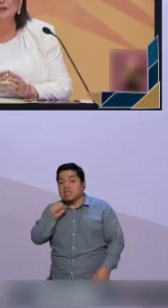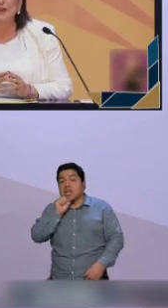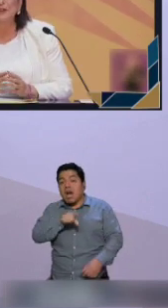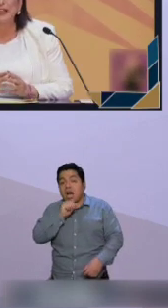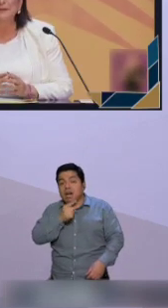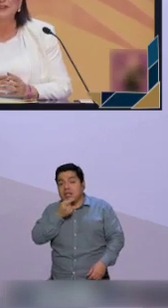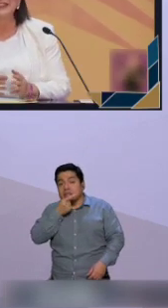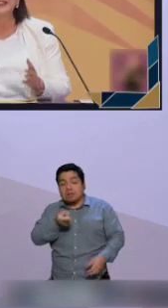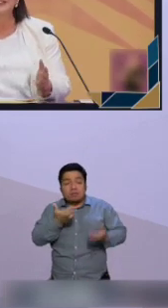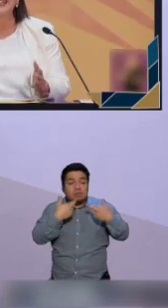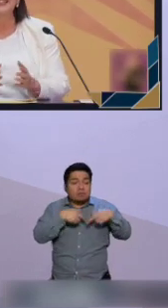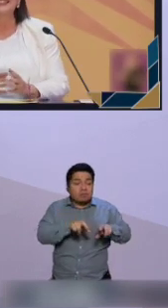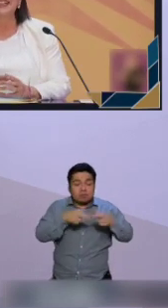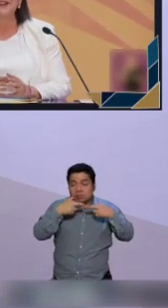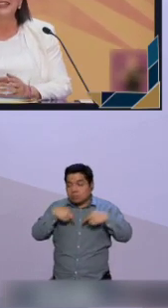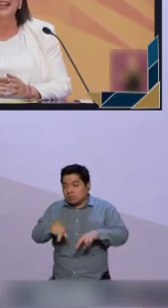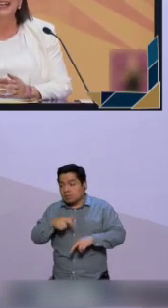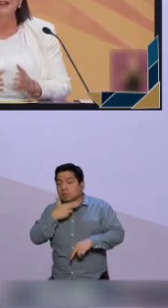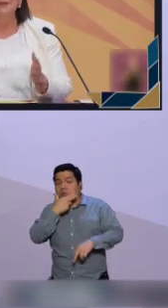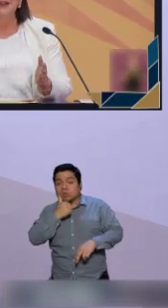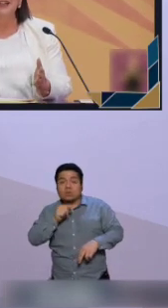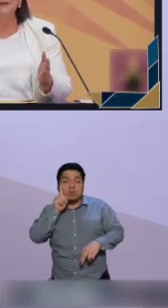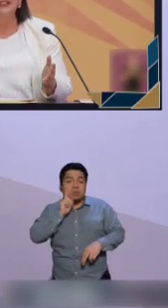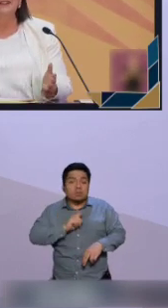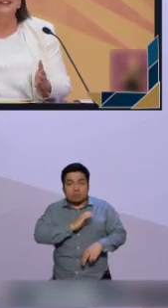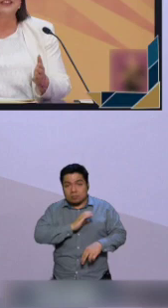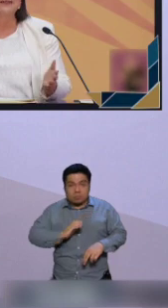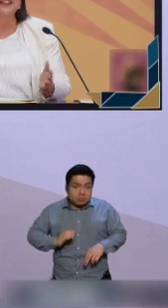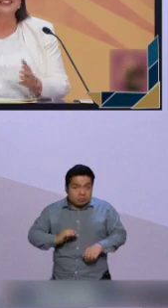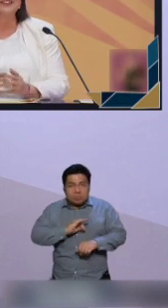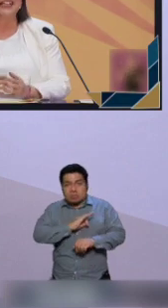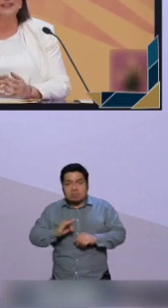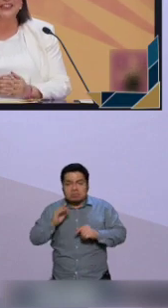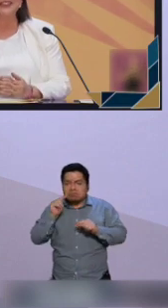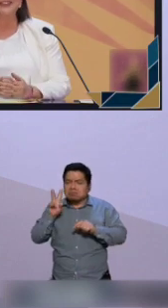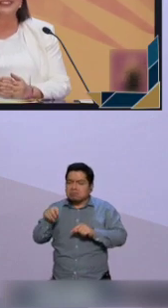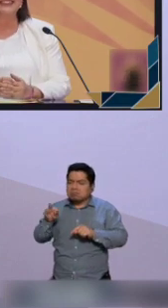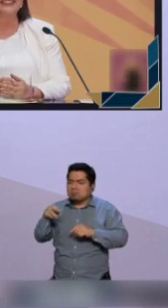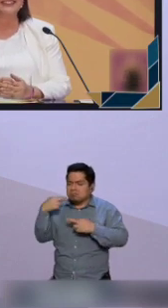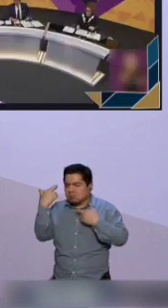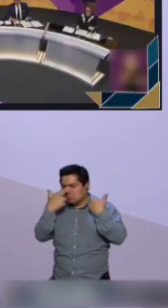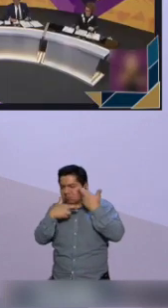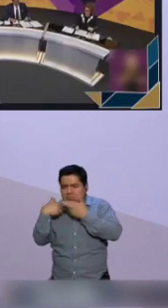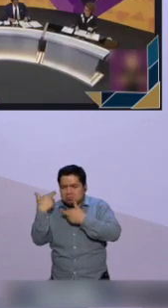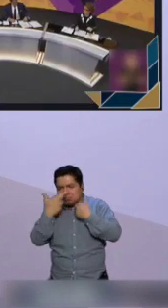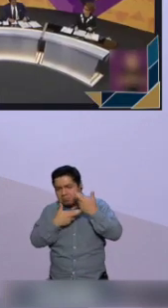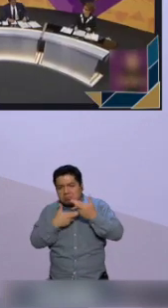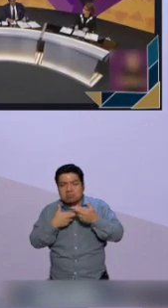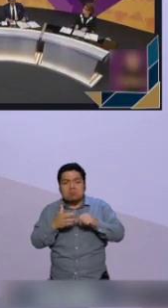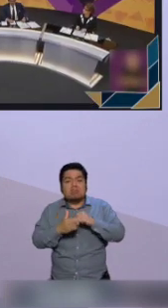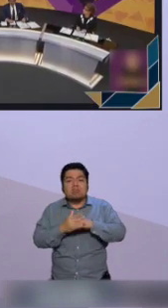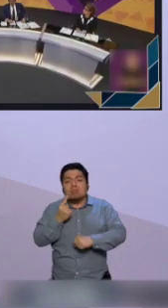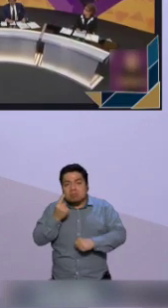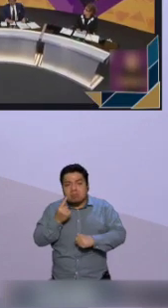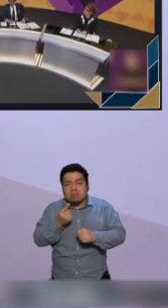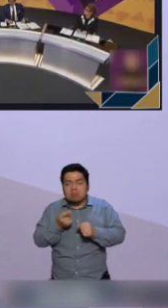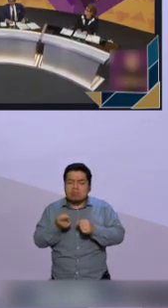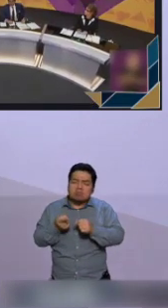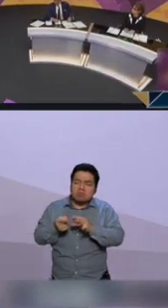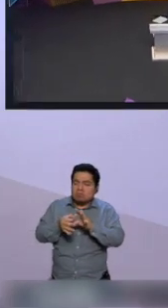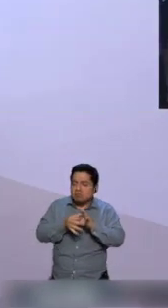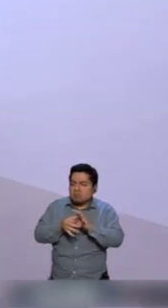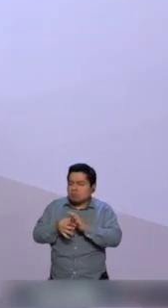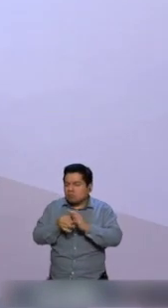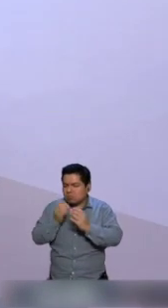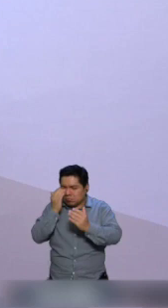puntualizó que las representaciones de las y el candidato presidencial podrán recorrer el set de televisión preparado para el debate, con el fin de que se familiaricen